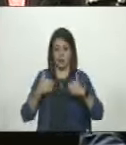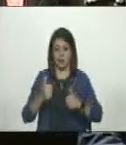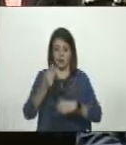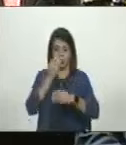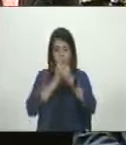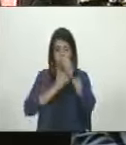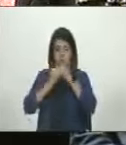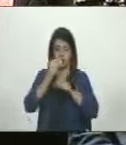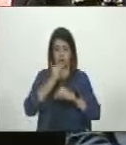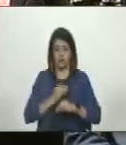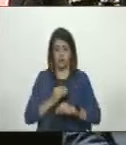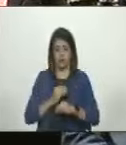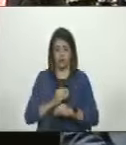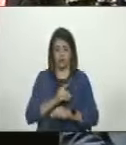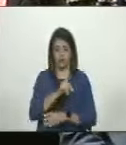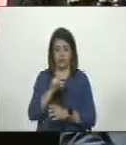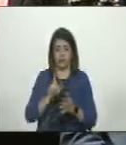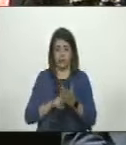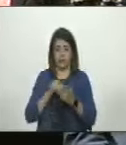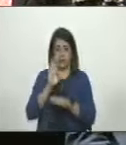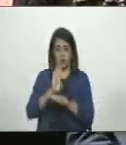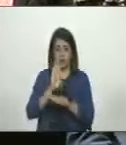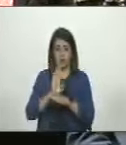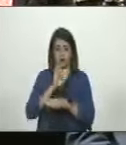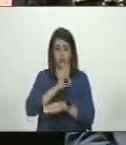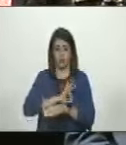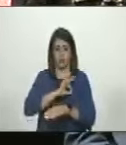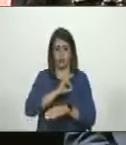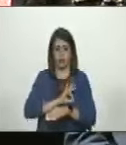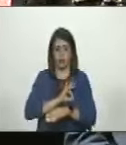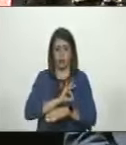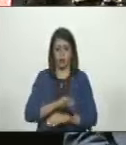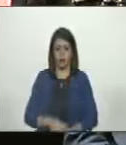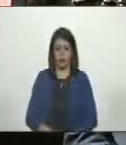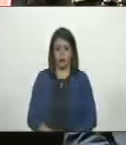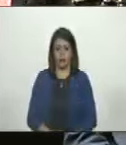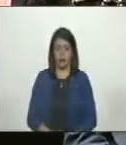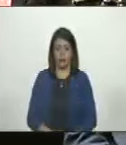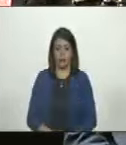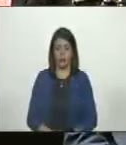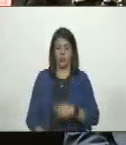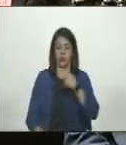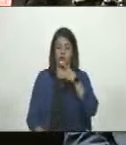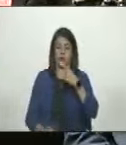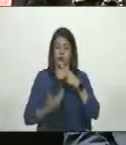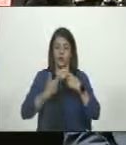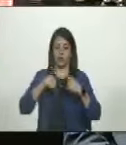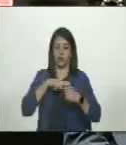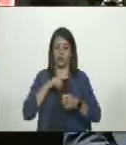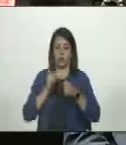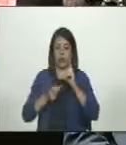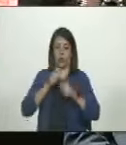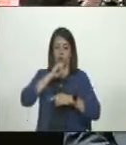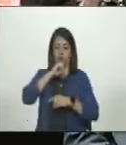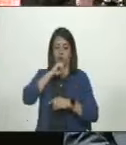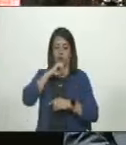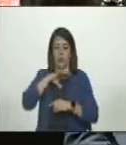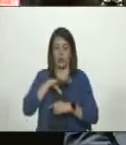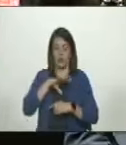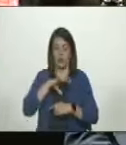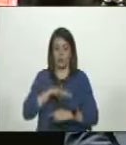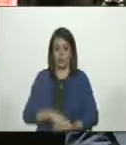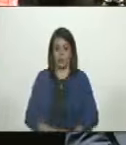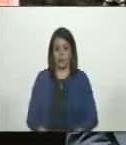alimentación, en líneas generales de la protección social, lo resaltamos nosotros como algo histórico,